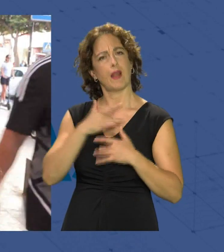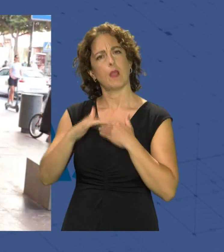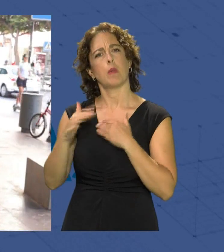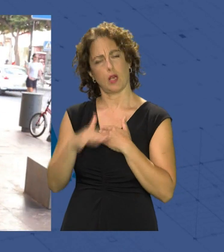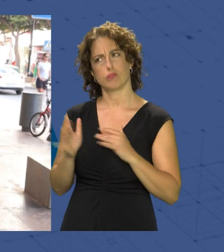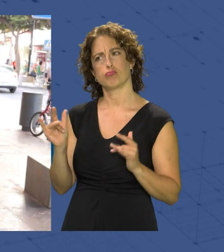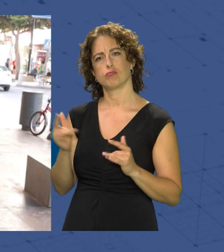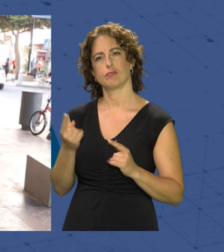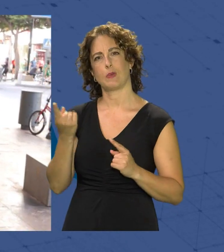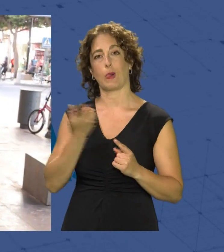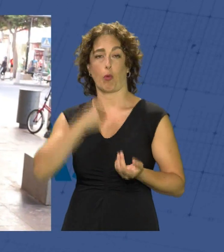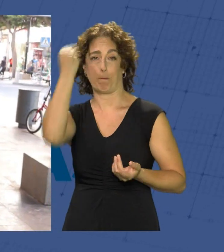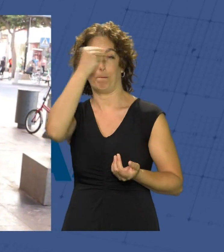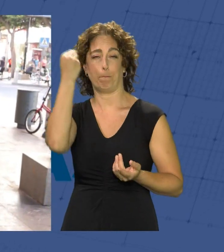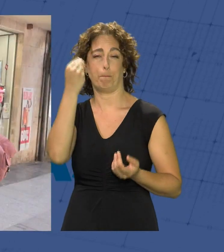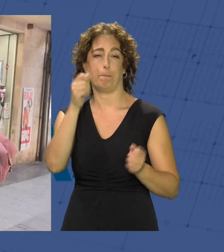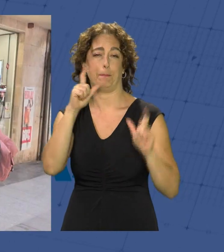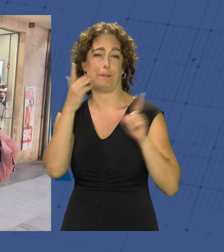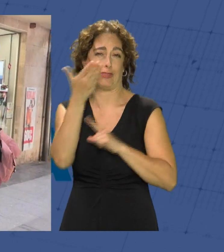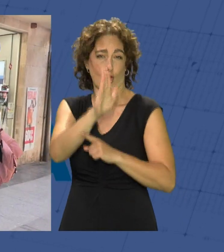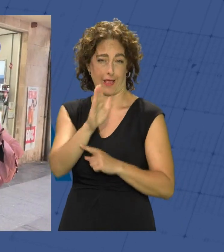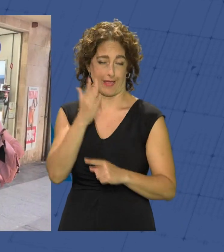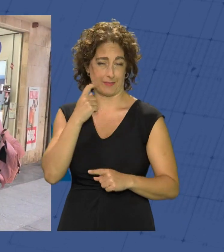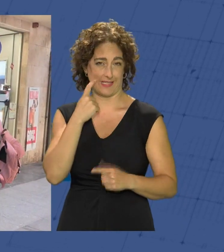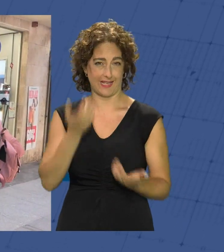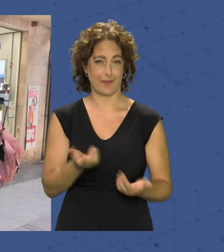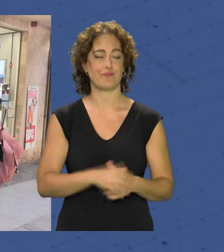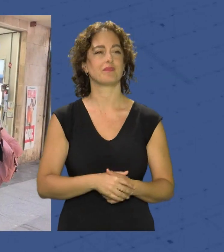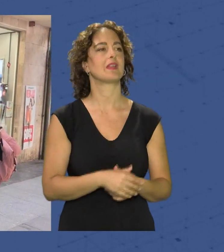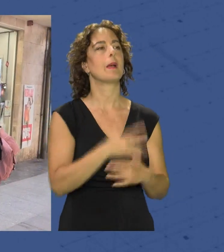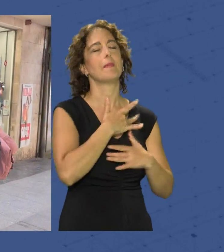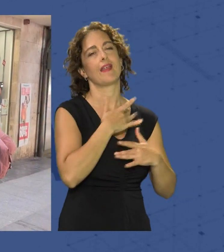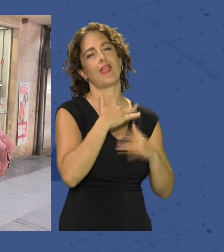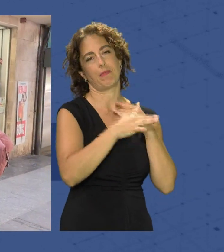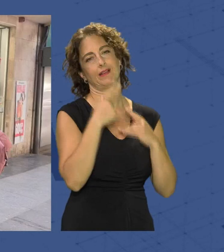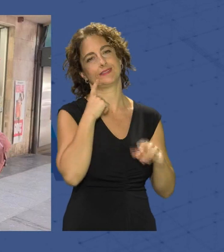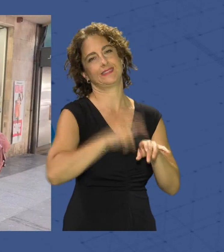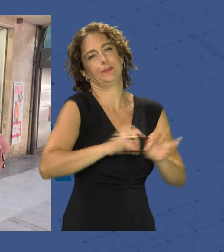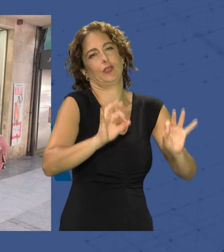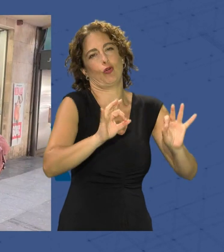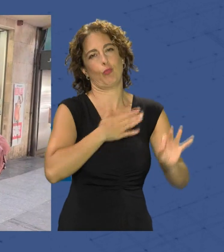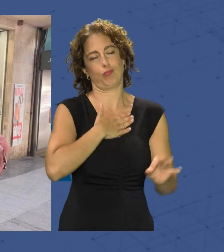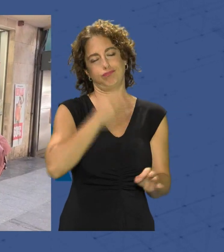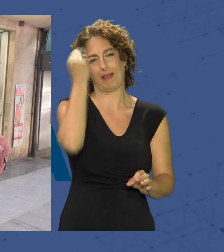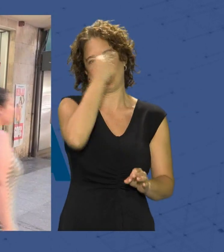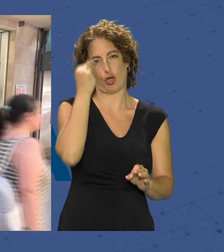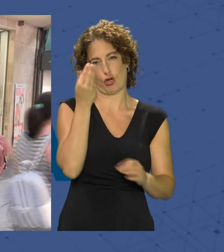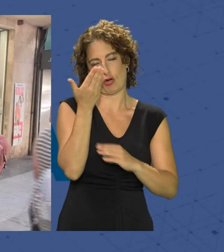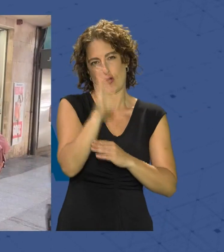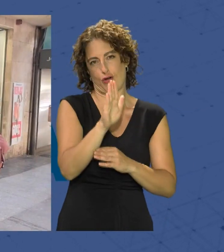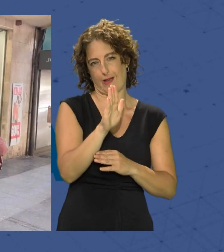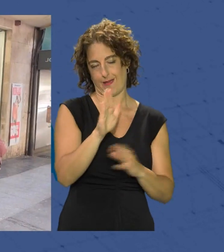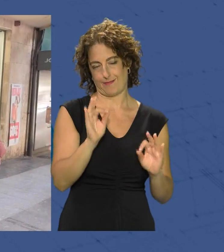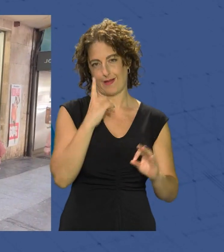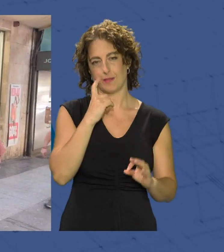claro como es la patrona de Almería pues le pone María del Mar María del Mar es típico por aquello de la patrona en Almería pero al margen de que